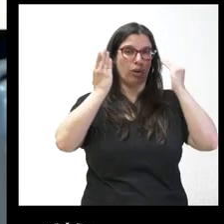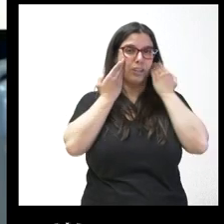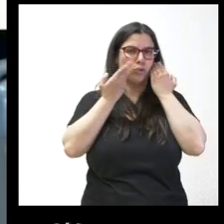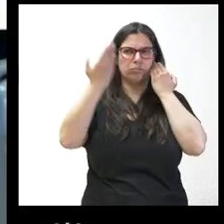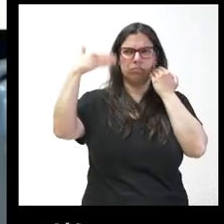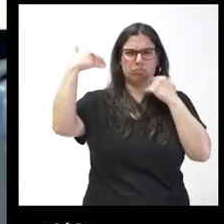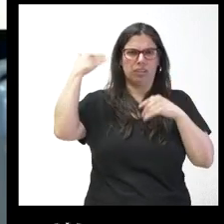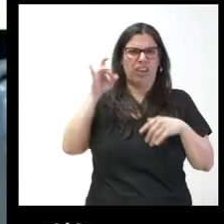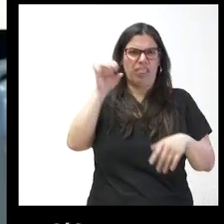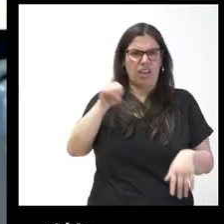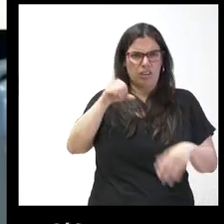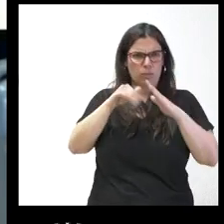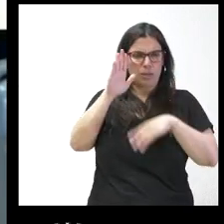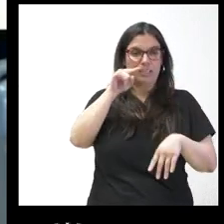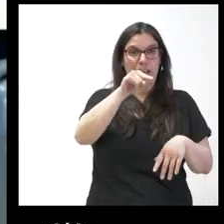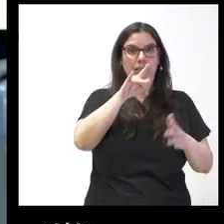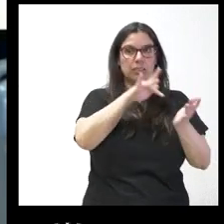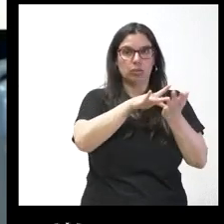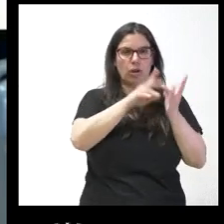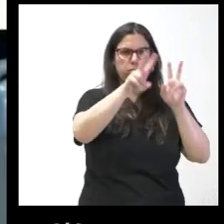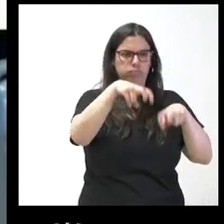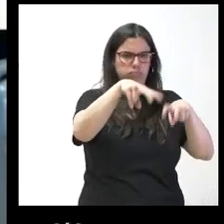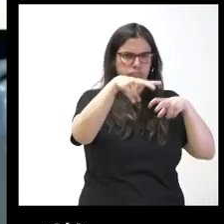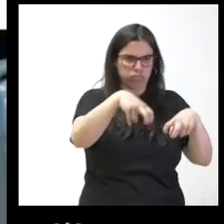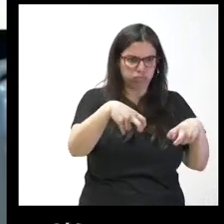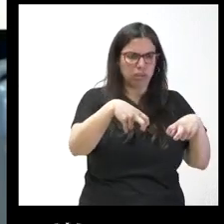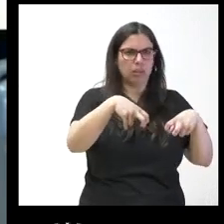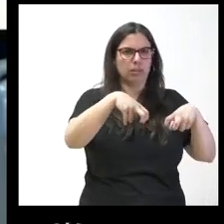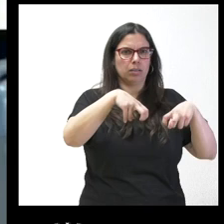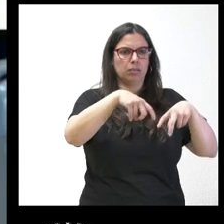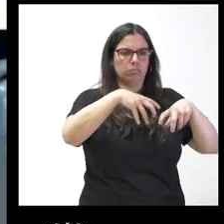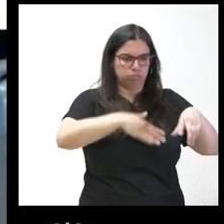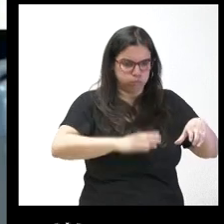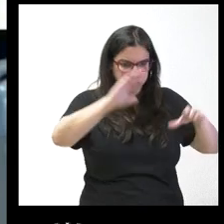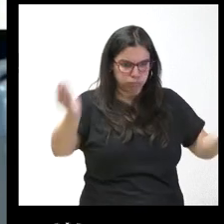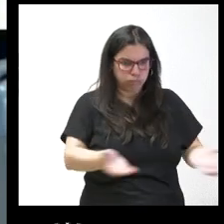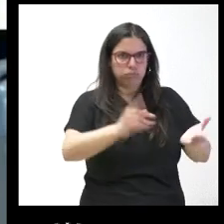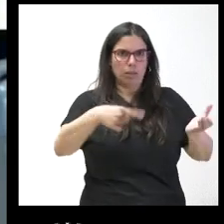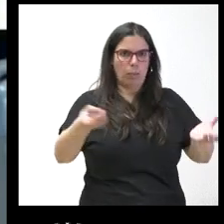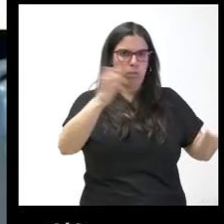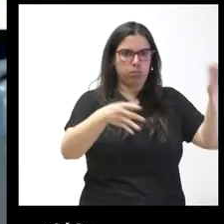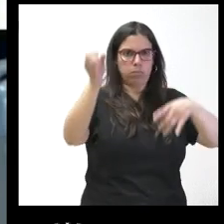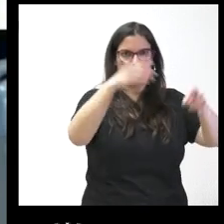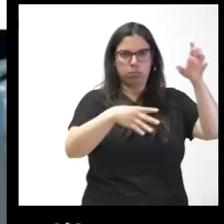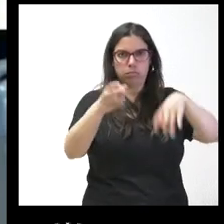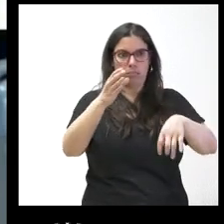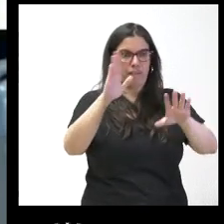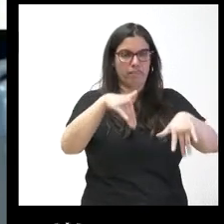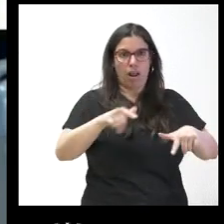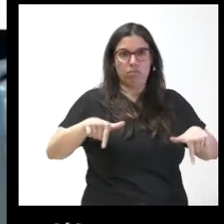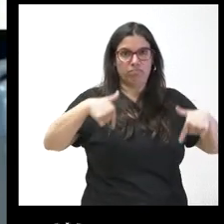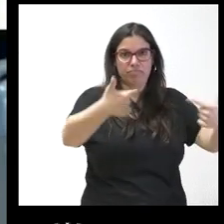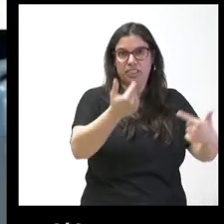un agujero se tapó el agujero se enterraron tres millones de